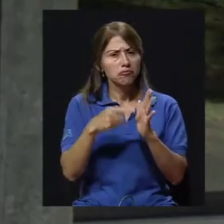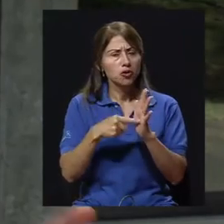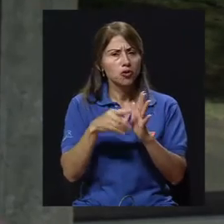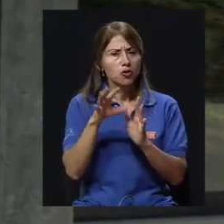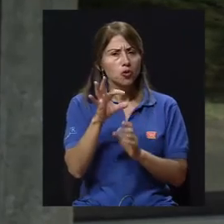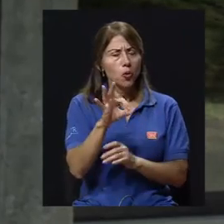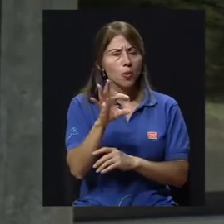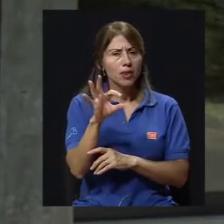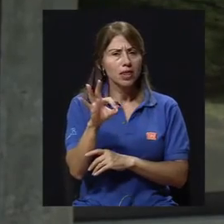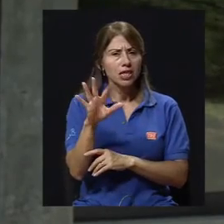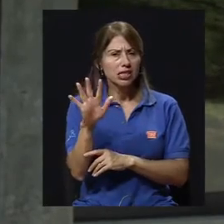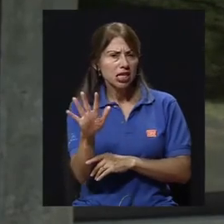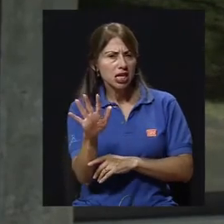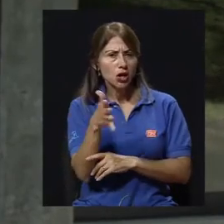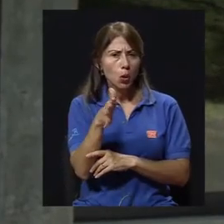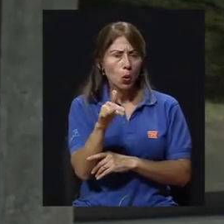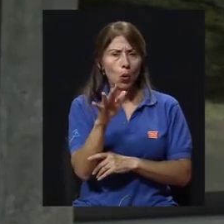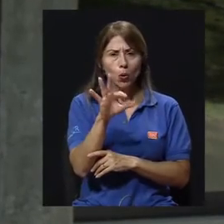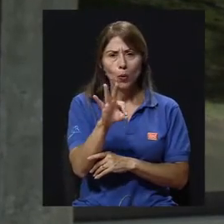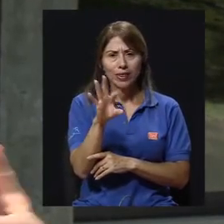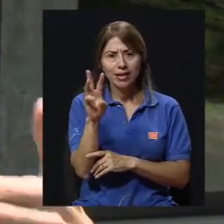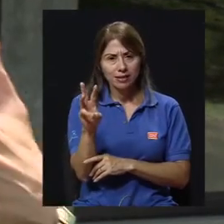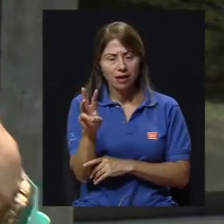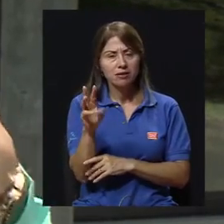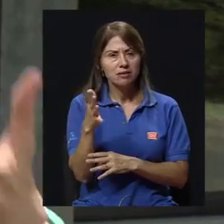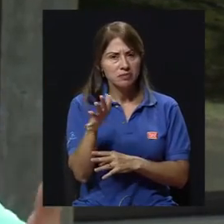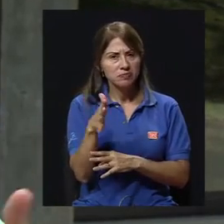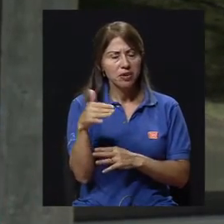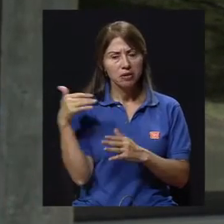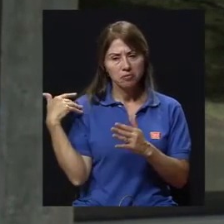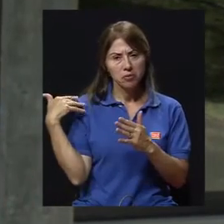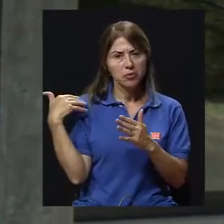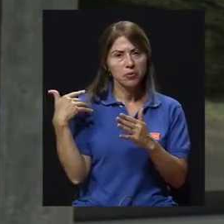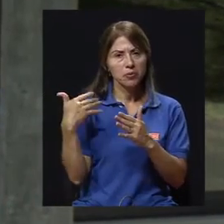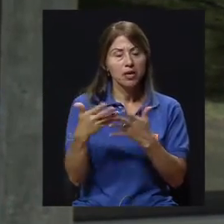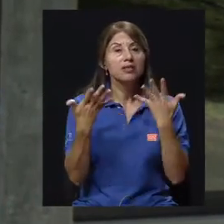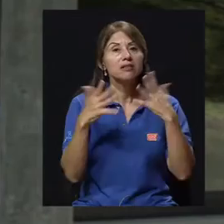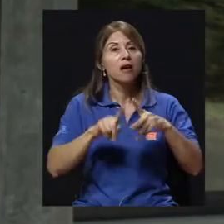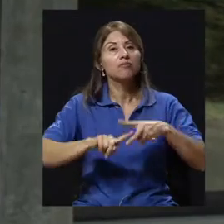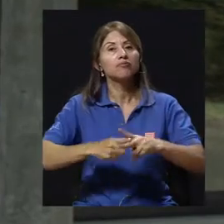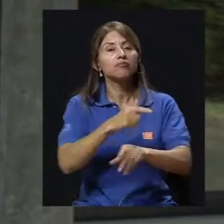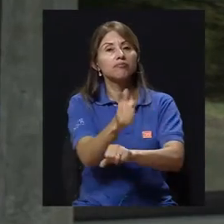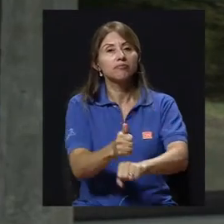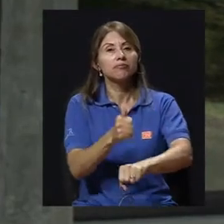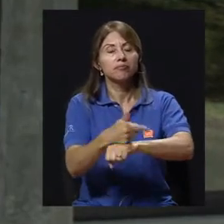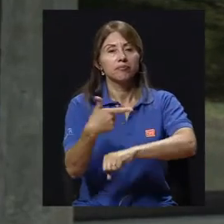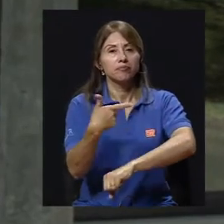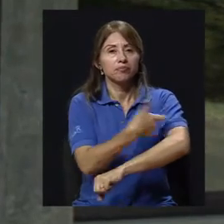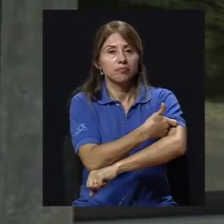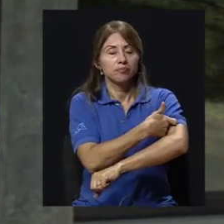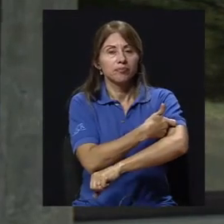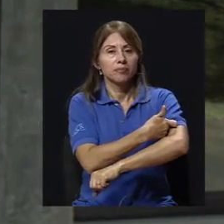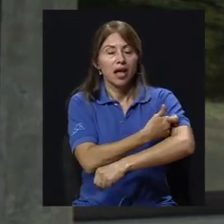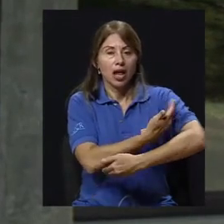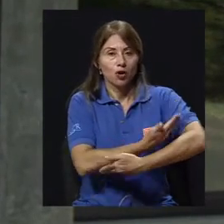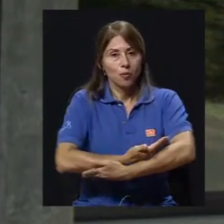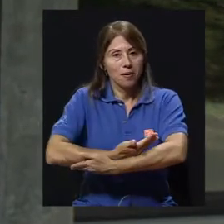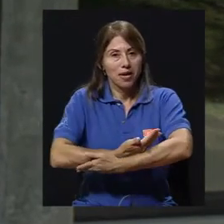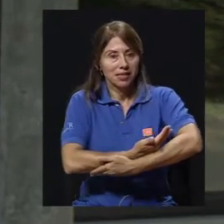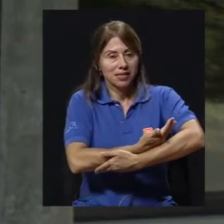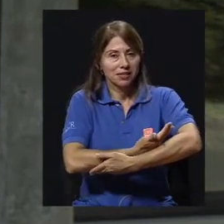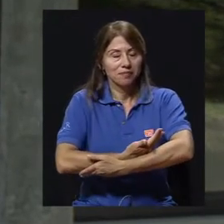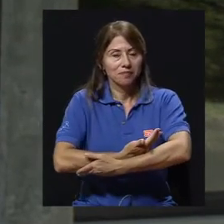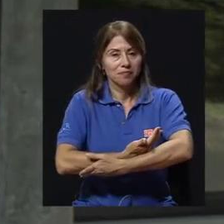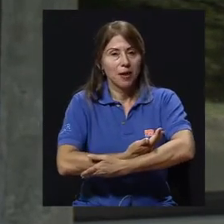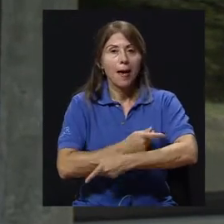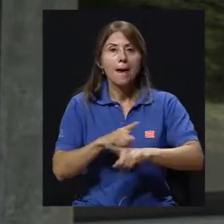después del 95, 96, fue que se instauró la vacunación en los pacientes, en los bebés.